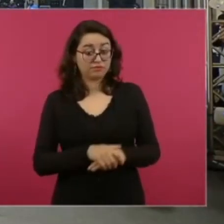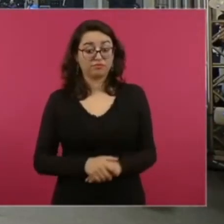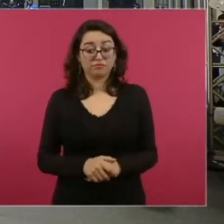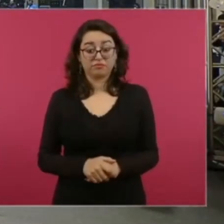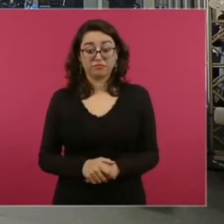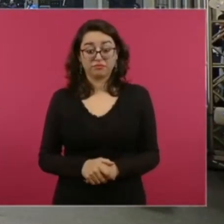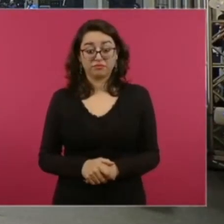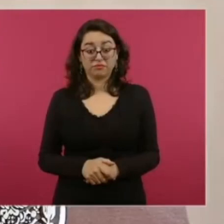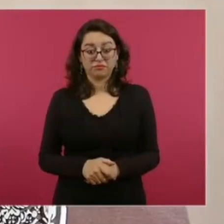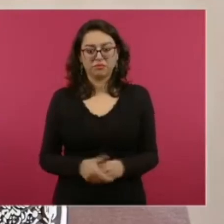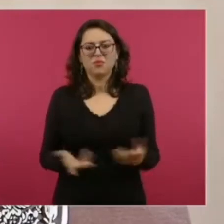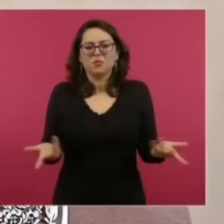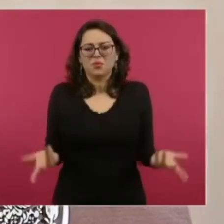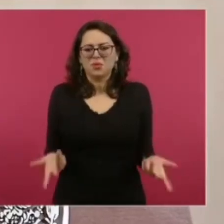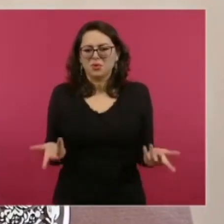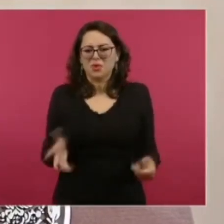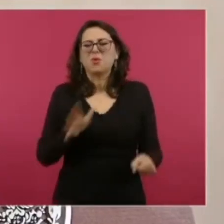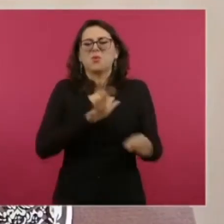probable. ¿Pero por qué?